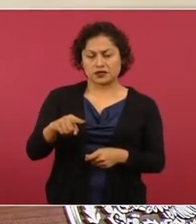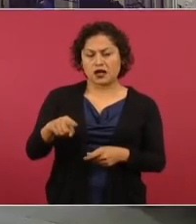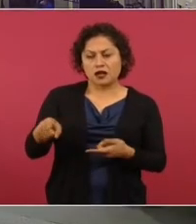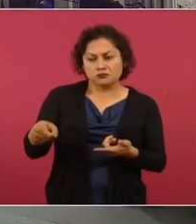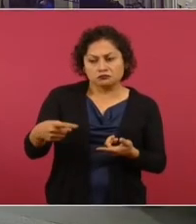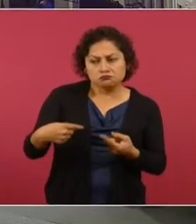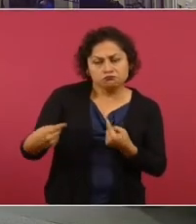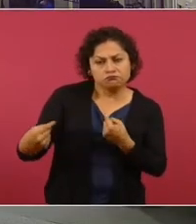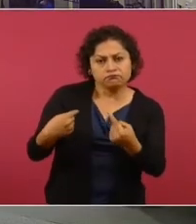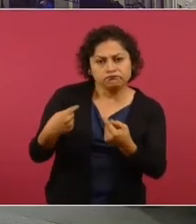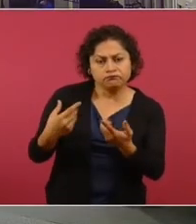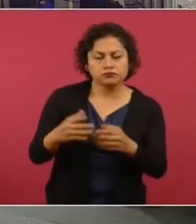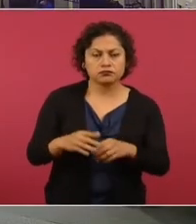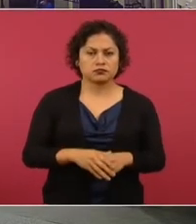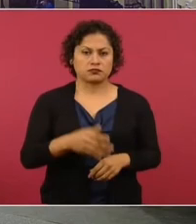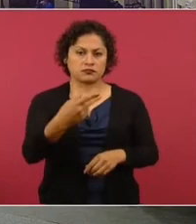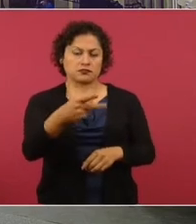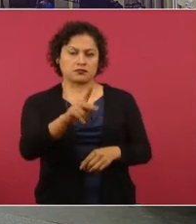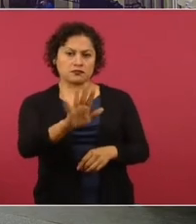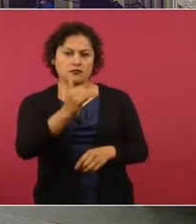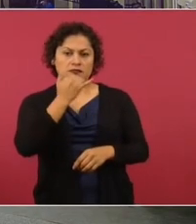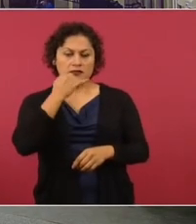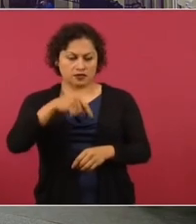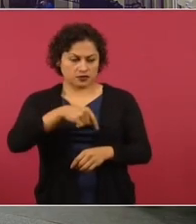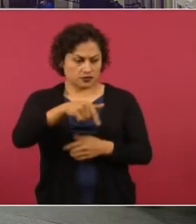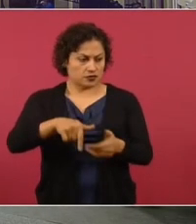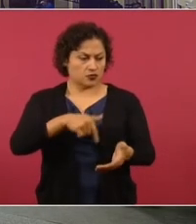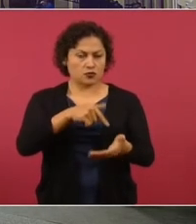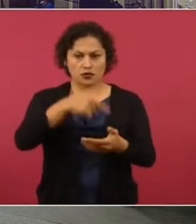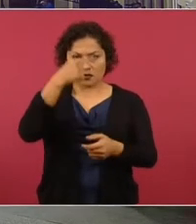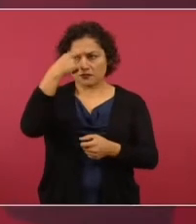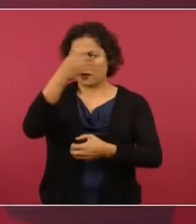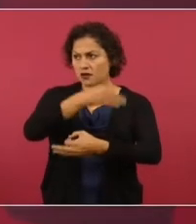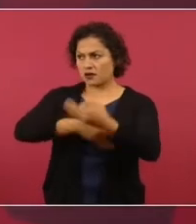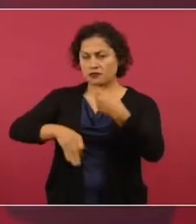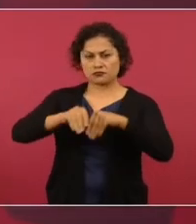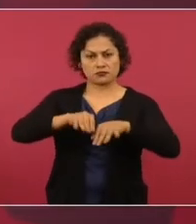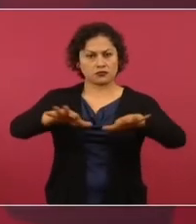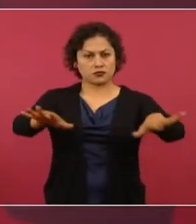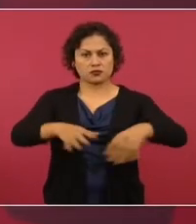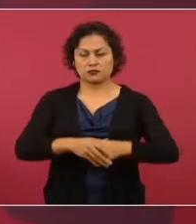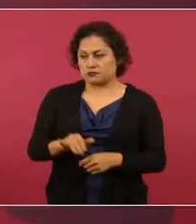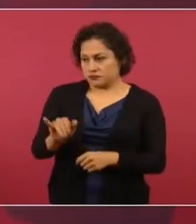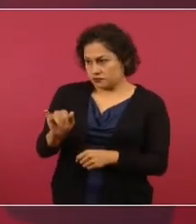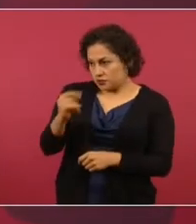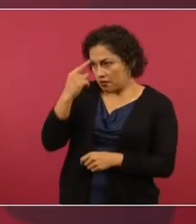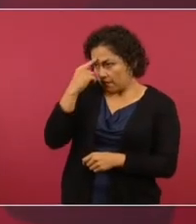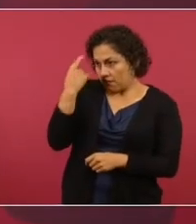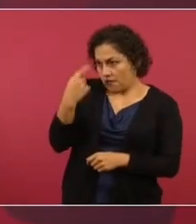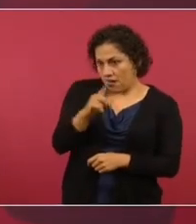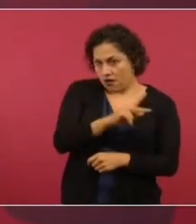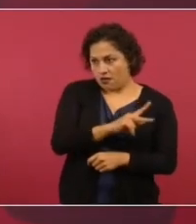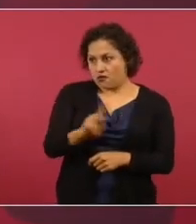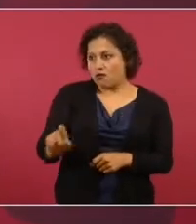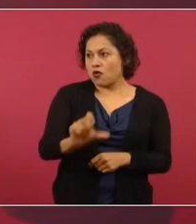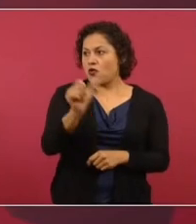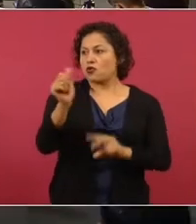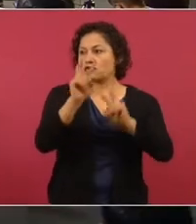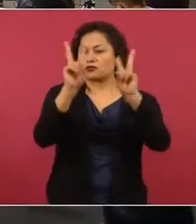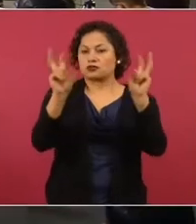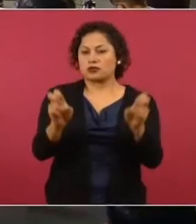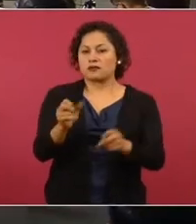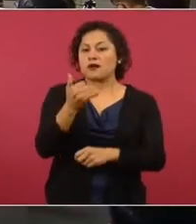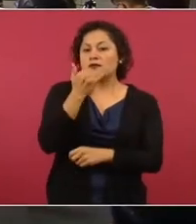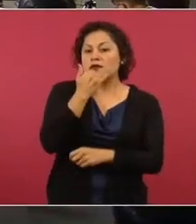esta tribuna es para la sociedad? Sí, para todos. Y hay otros temas. Pero ustedes no van a poner la agenda.